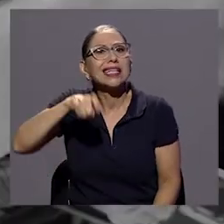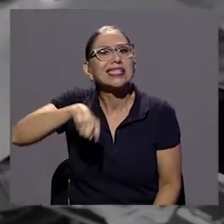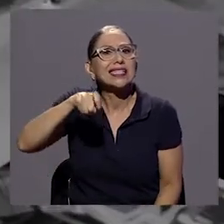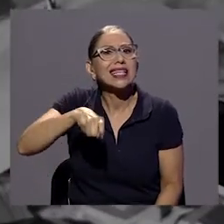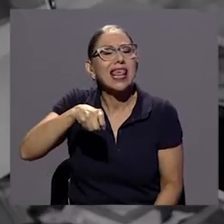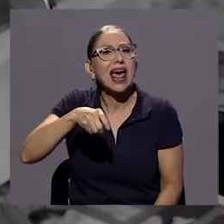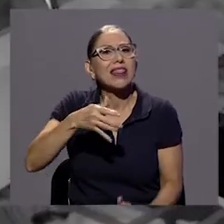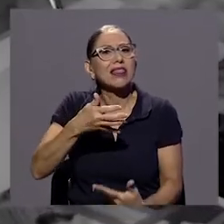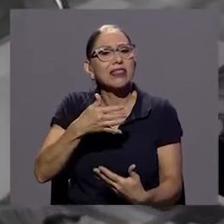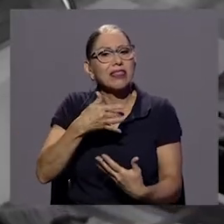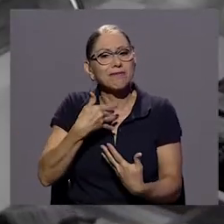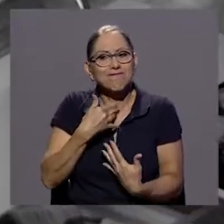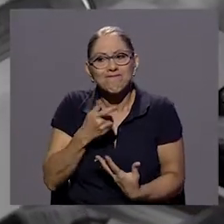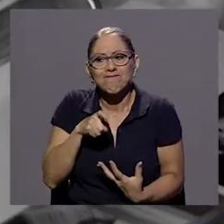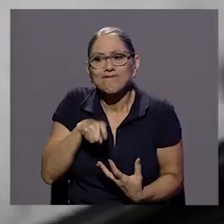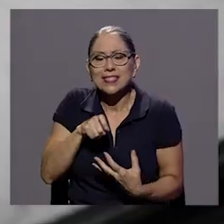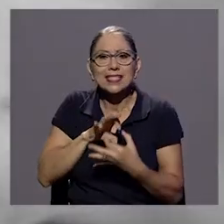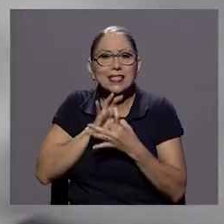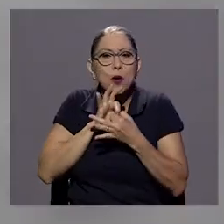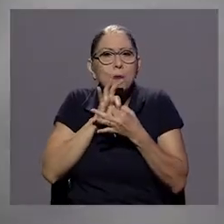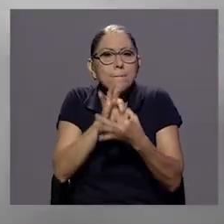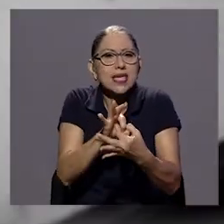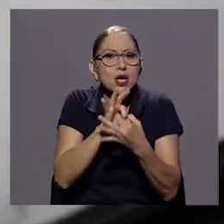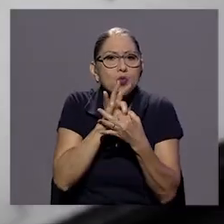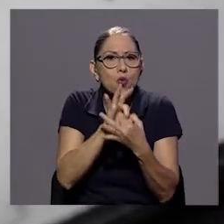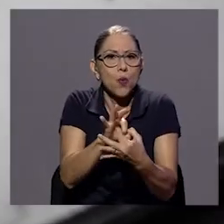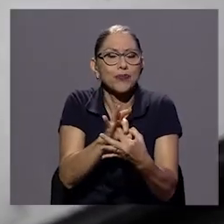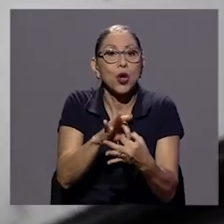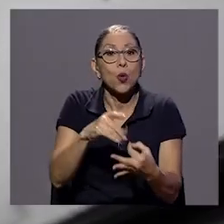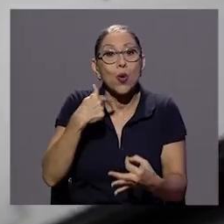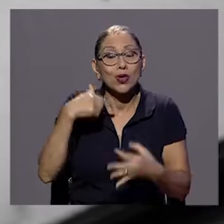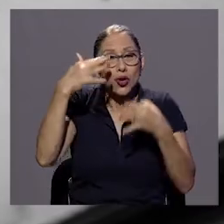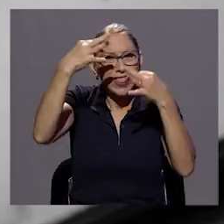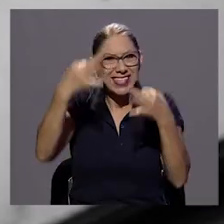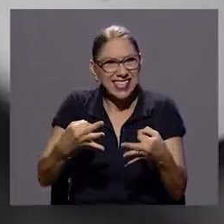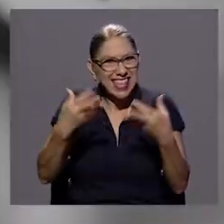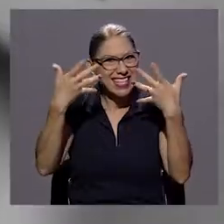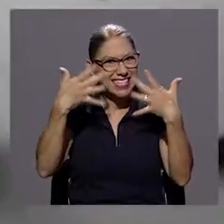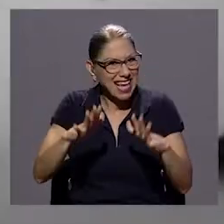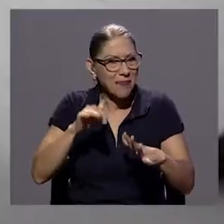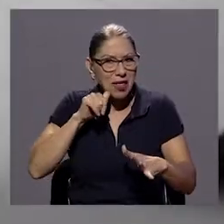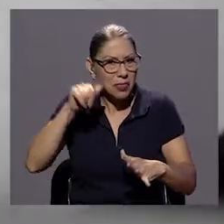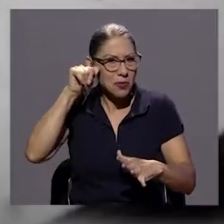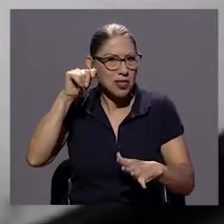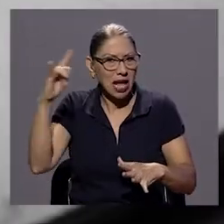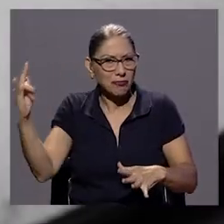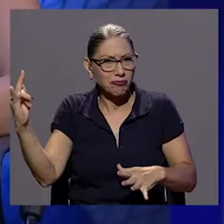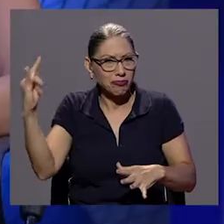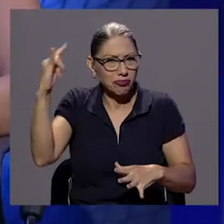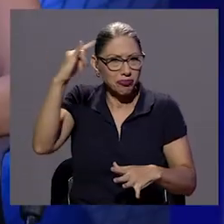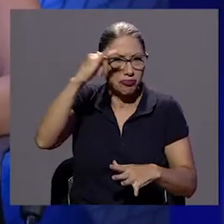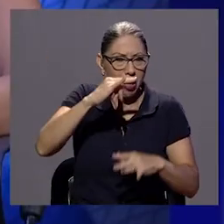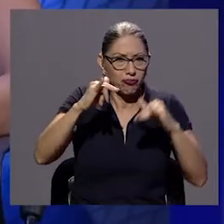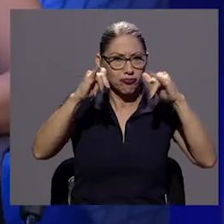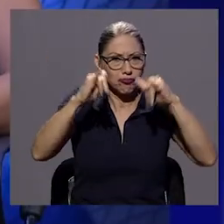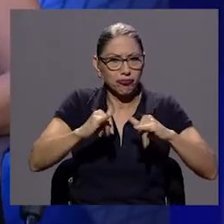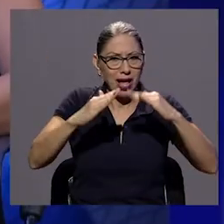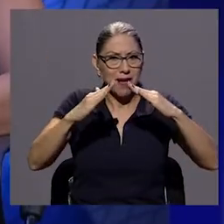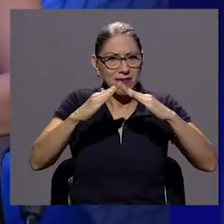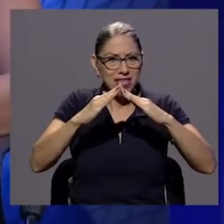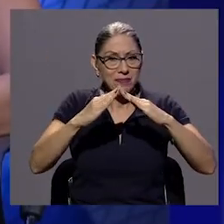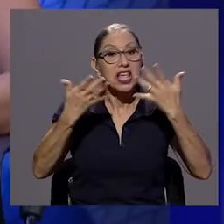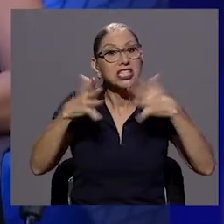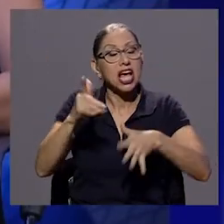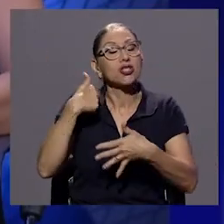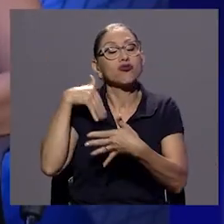un vínculo como decía y cuando decidí regresar como a vivir ya adulta digamos ya con mis